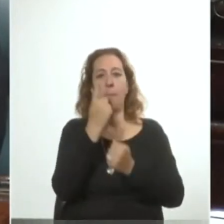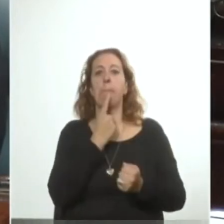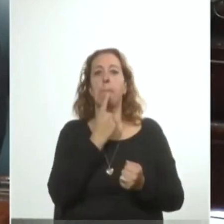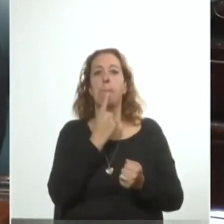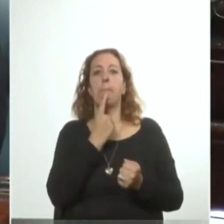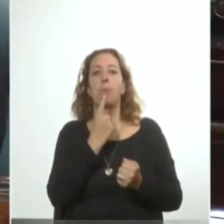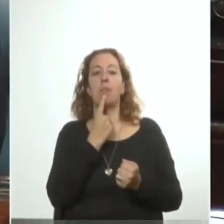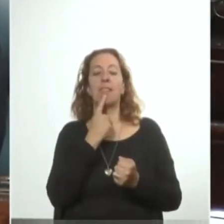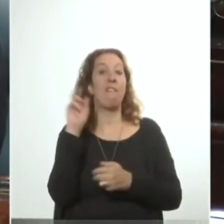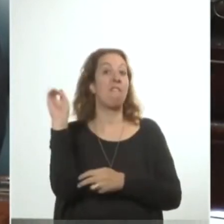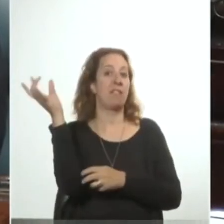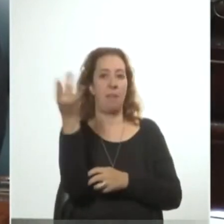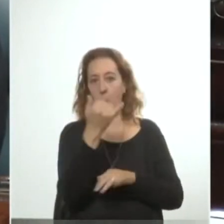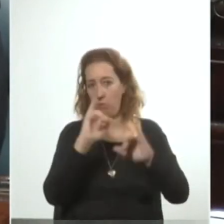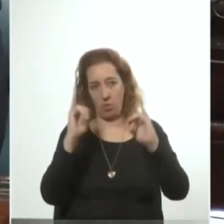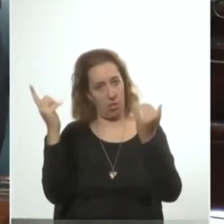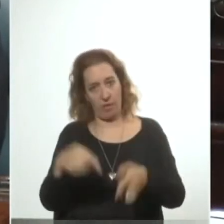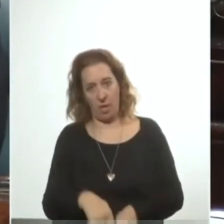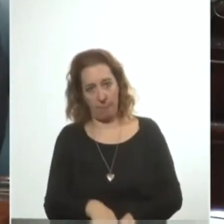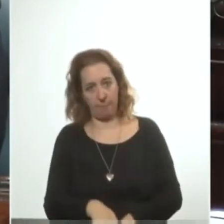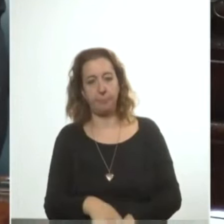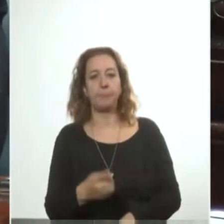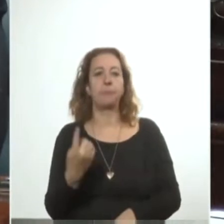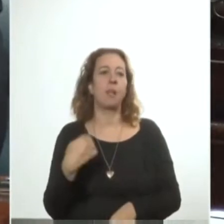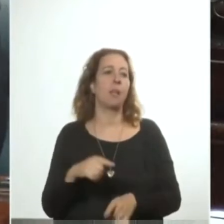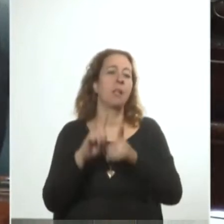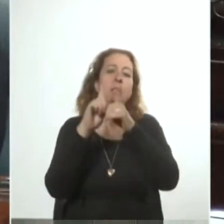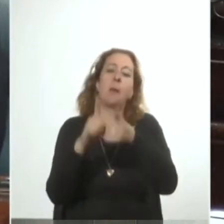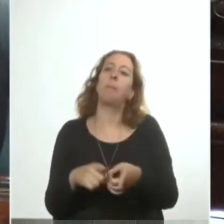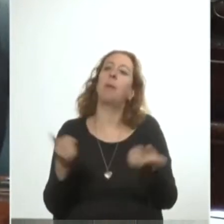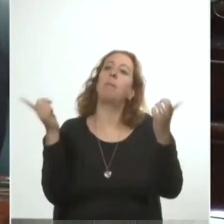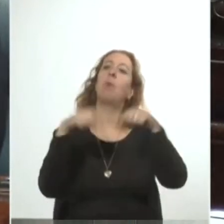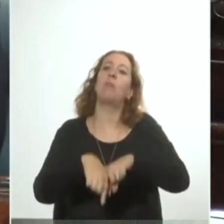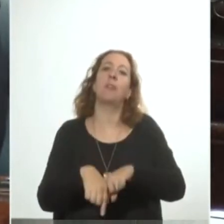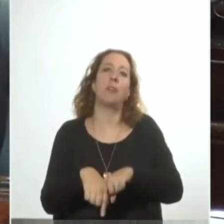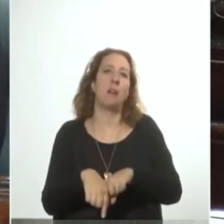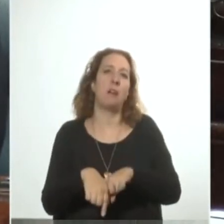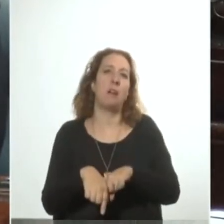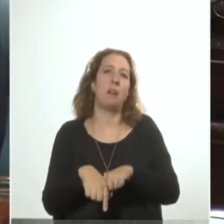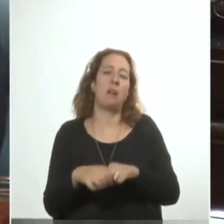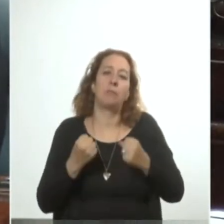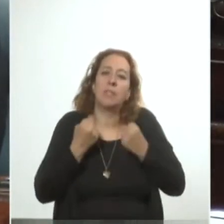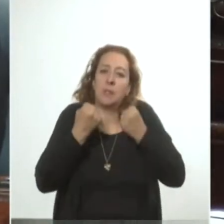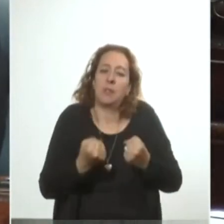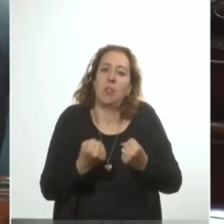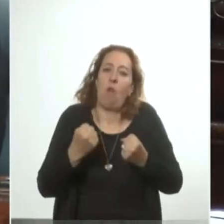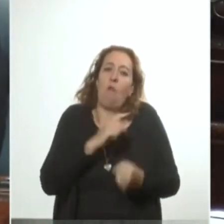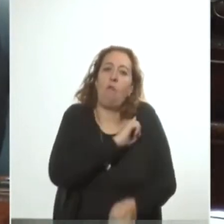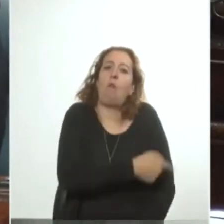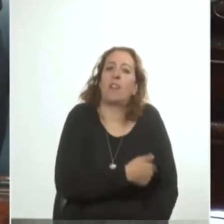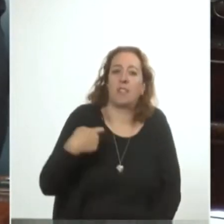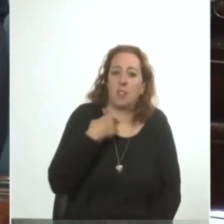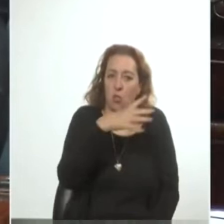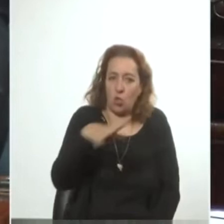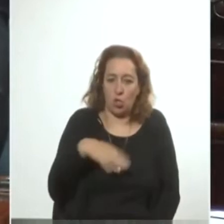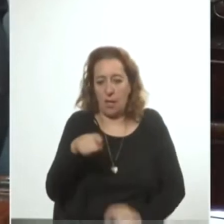fascismo que se avecinaba, a la vez que reivindicaba el fortalecimiento de las fuerzas sociales que